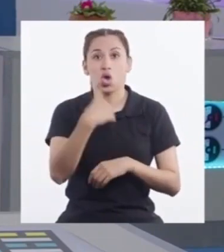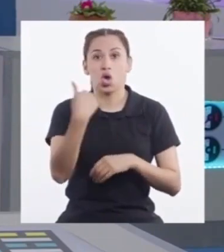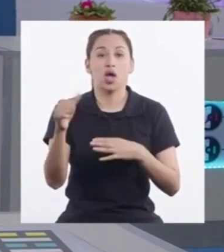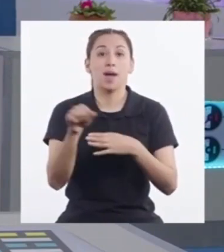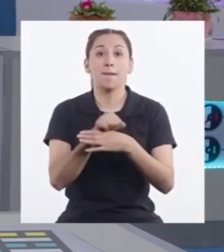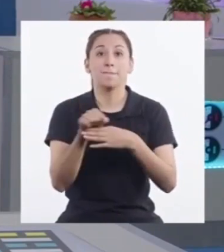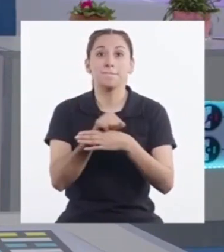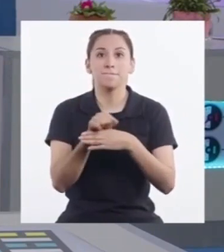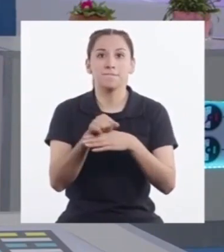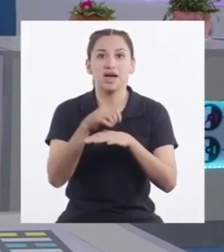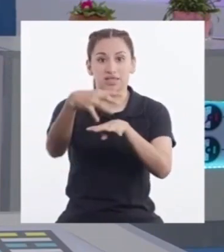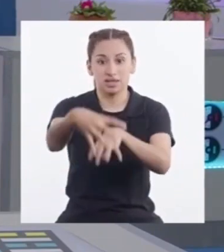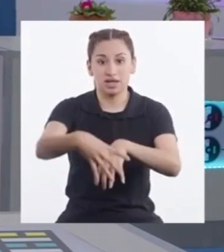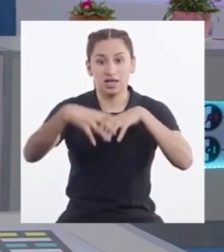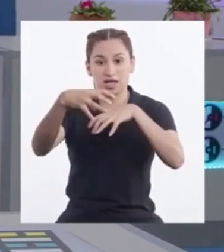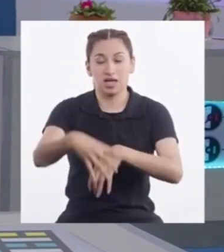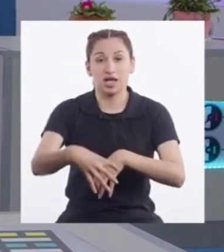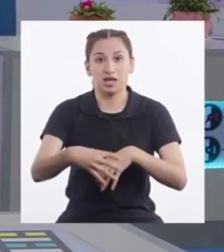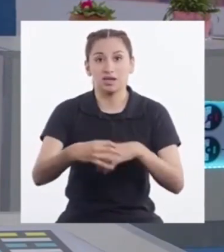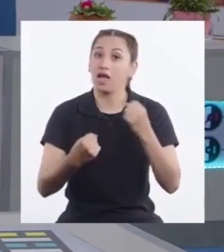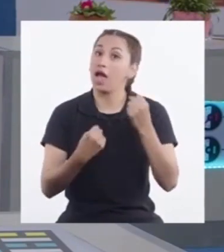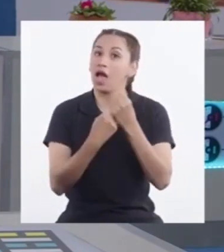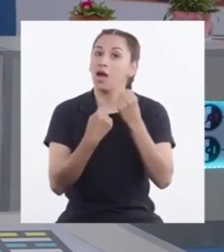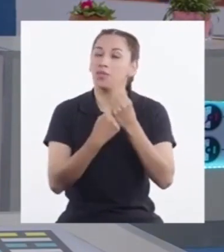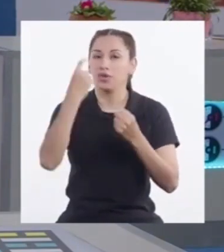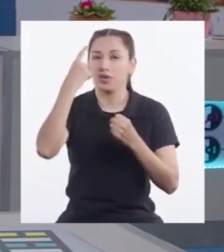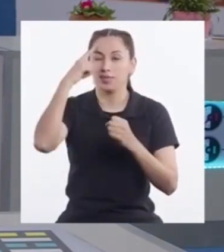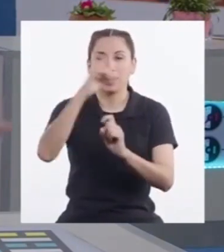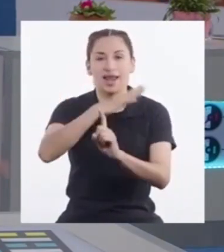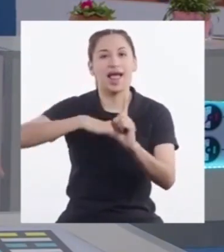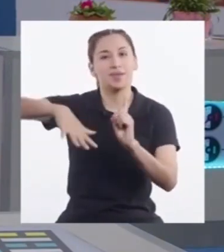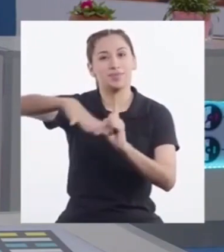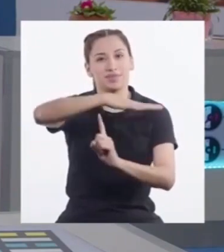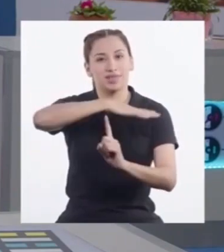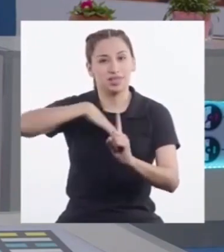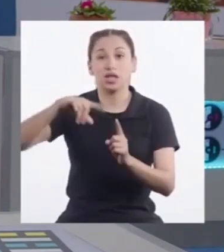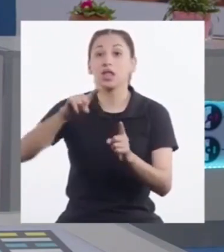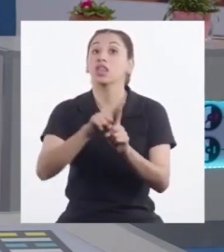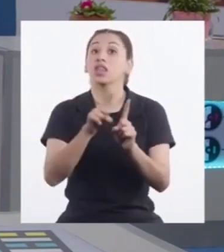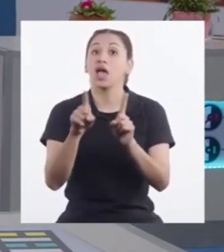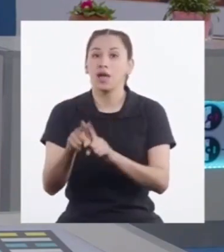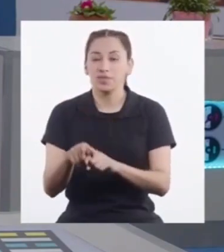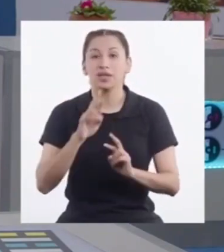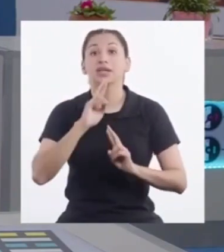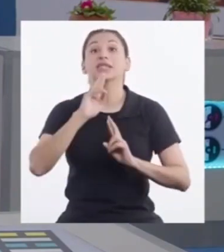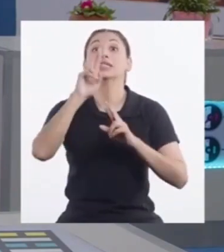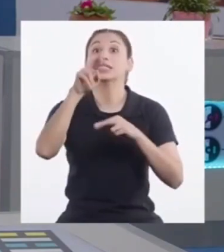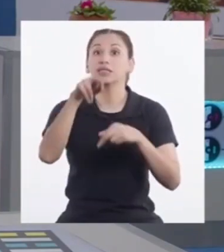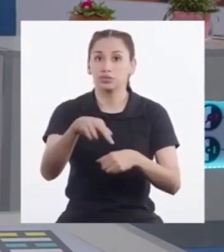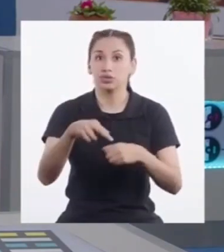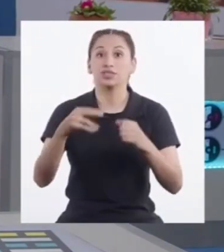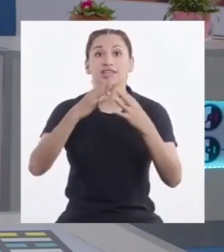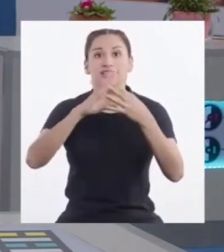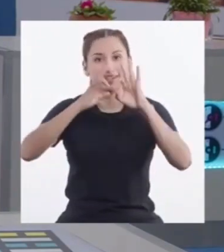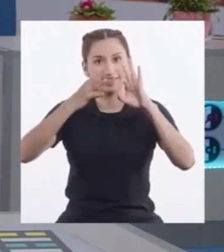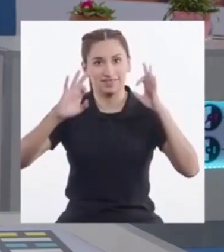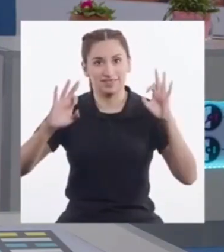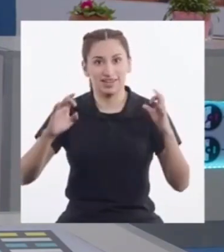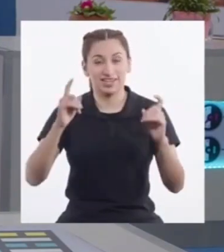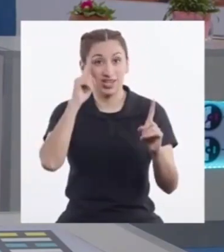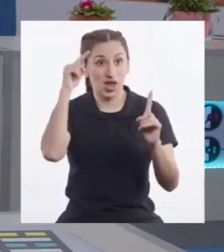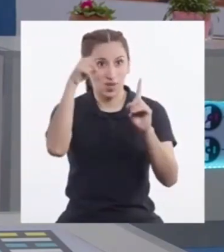otra Práctica Agrícola Nociva Para nuestra Biodiversidad Y Completaremos El